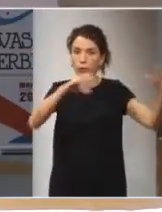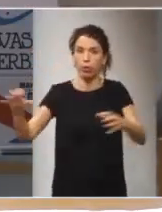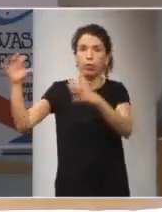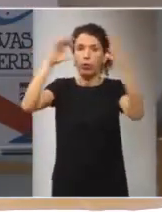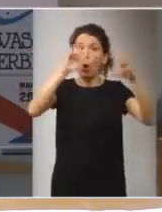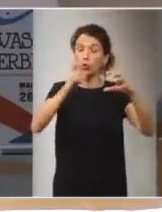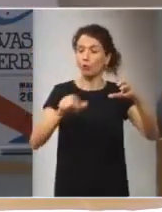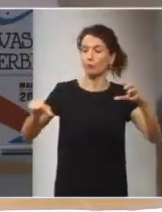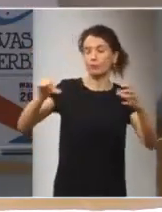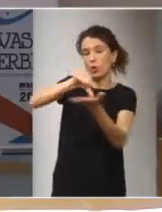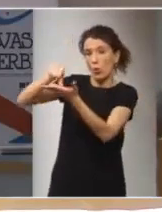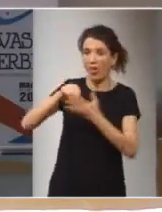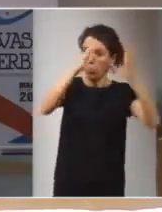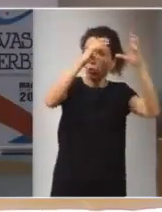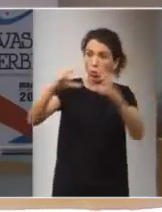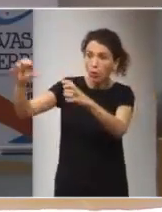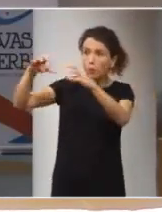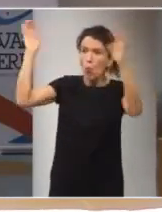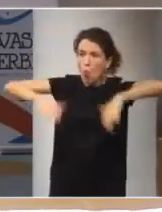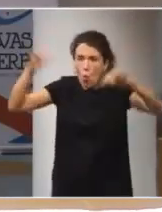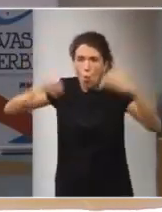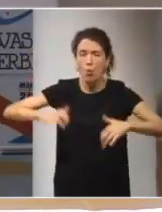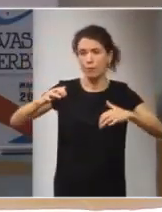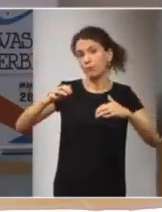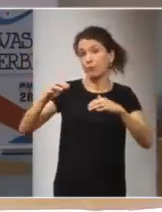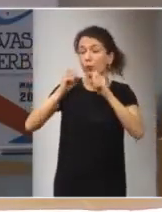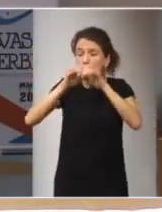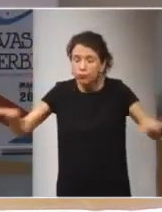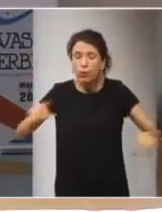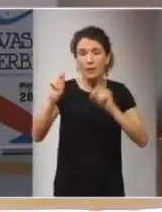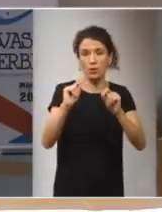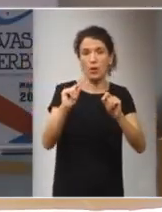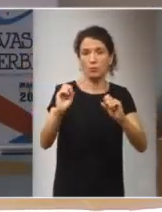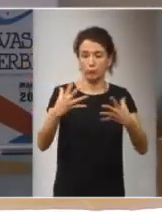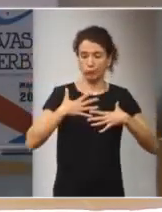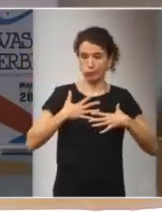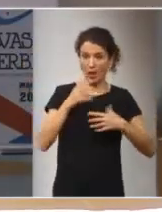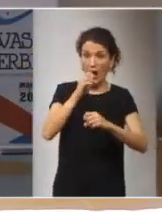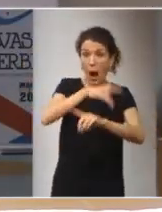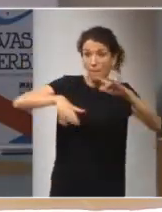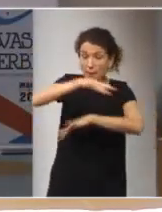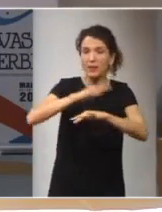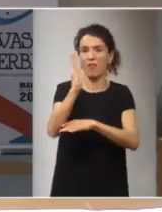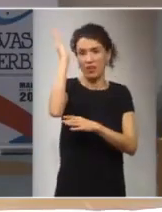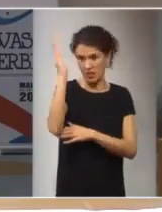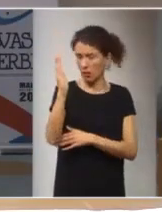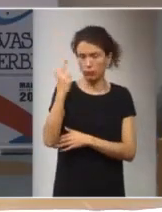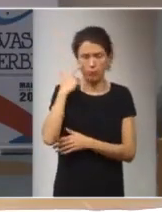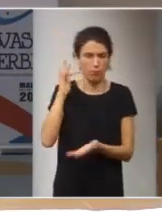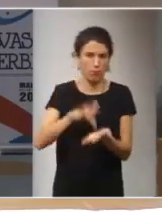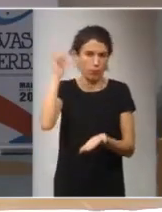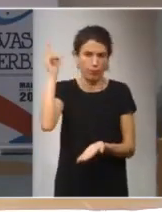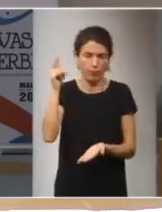pasan a otras regiones produce efectos en las personas y en el ambiente que van a ser inmediatos